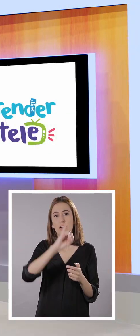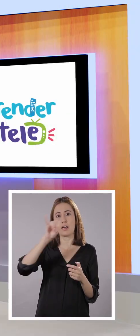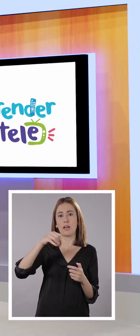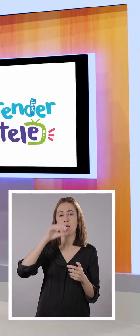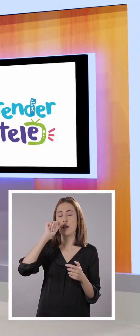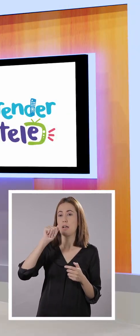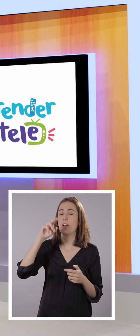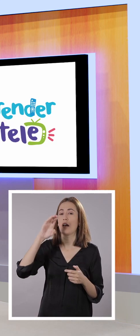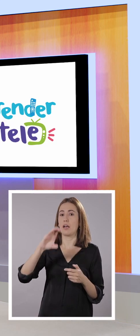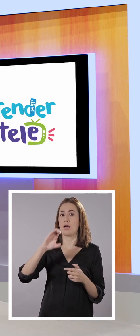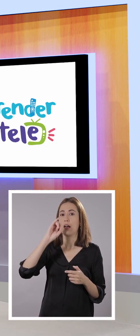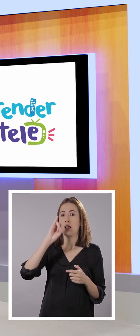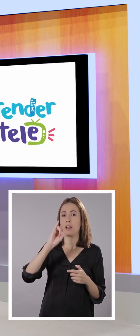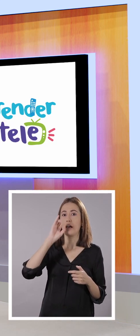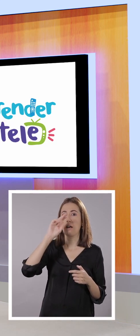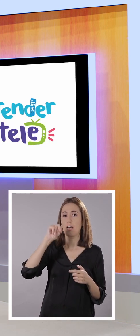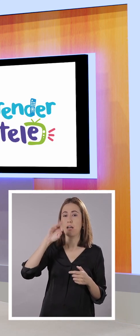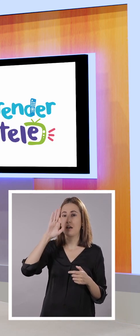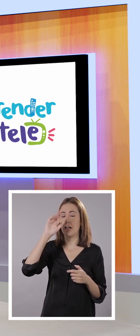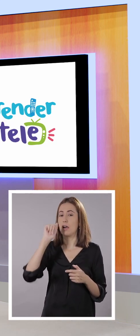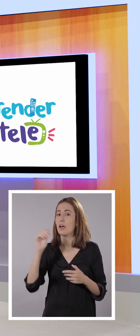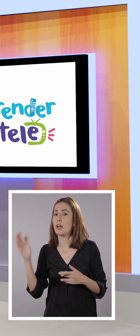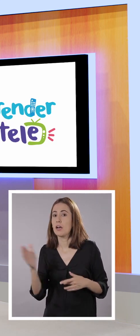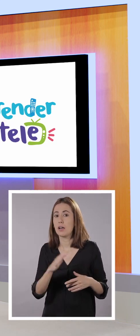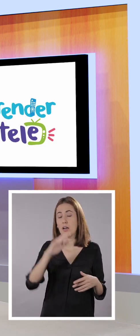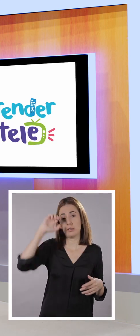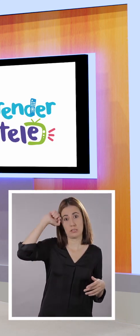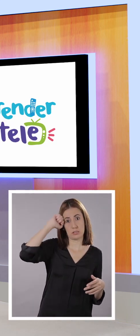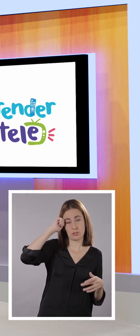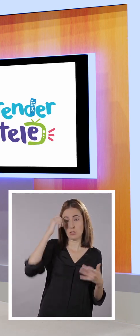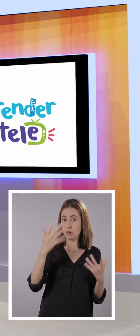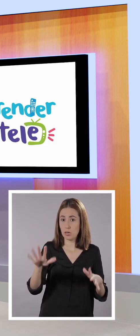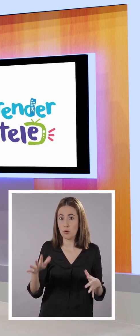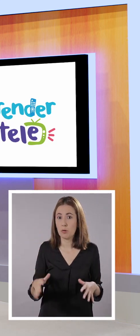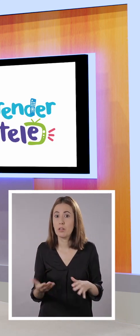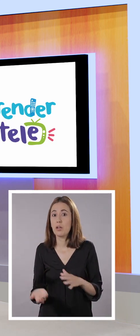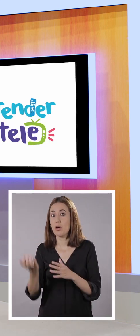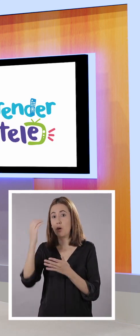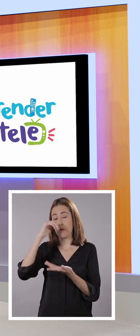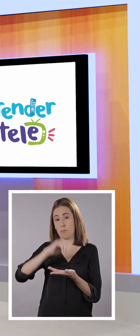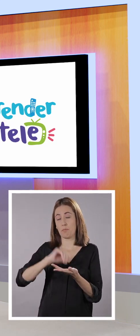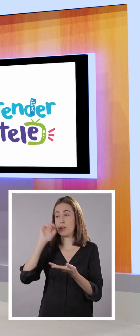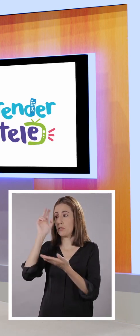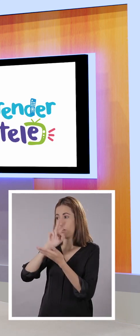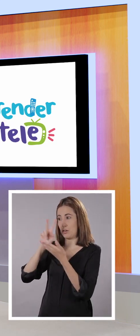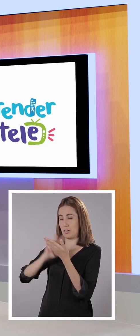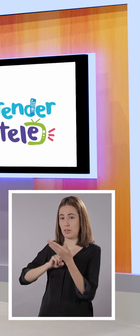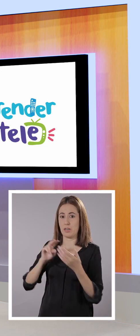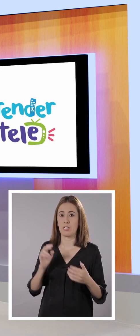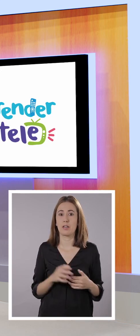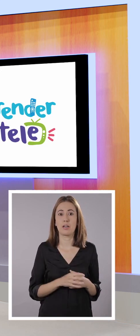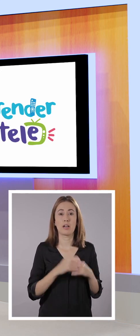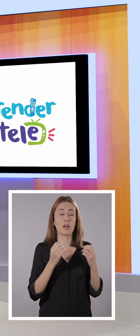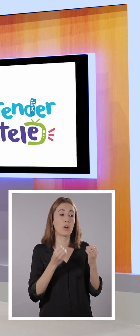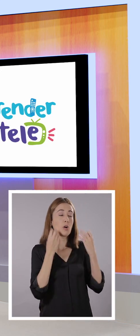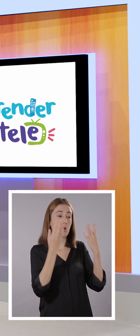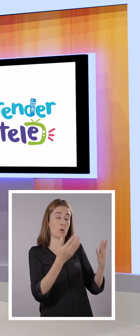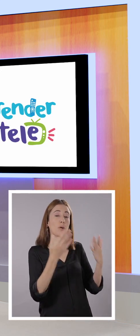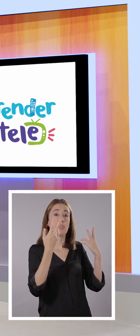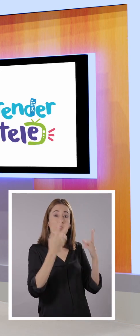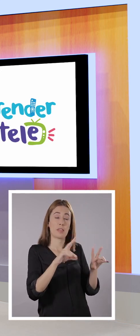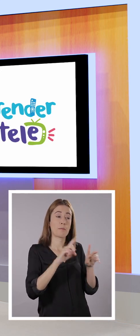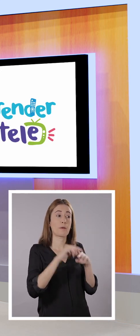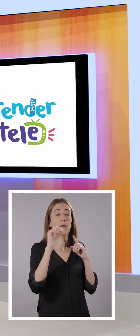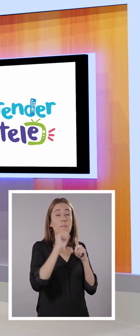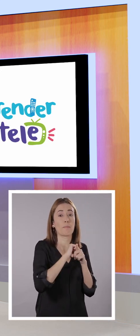Jacinta se puso una mascarilla. Si no recuerdo algo, lo puedo volver a leer. Exacto. Y